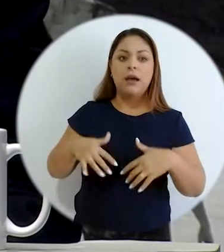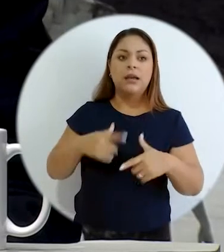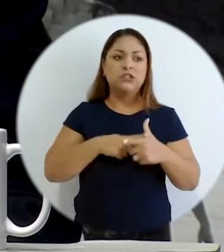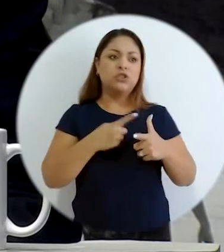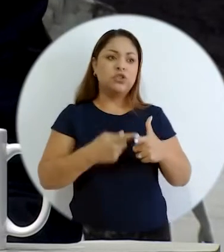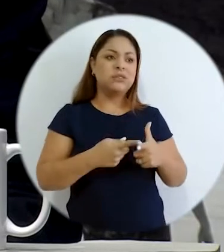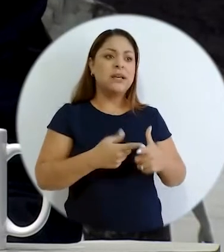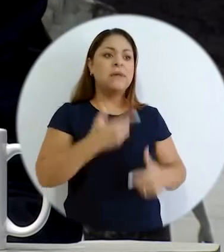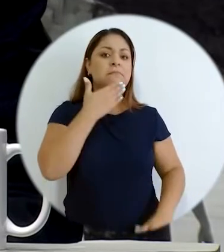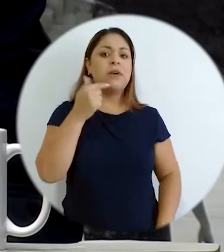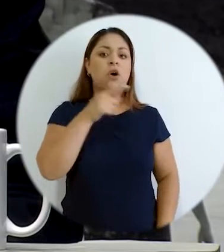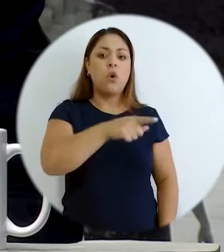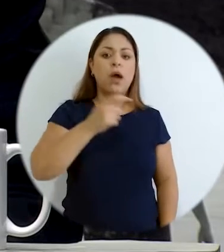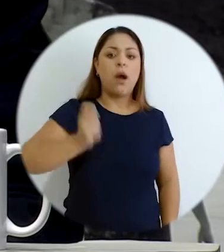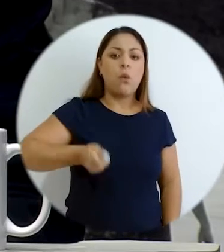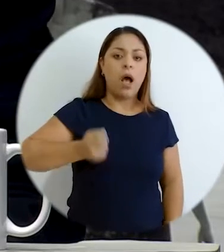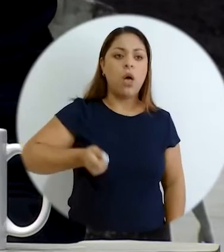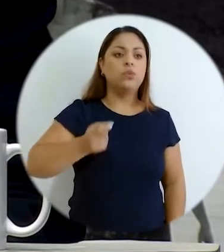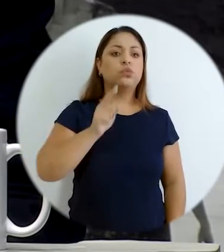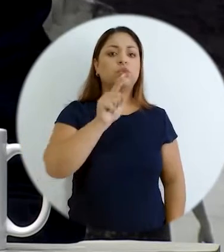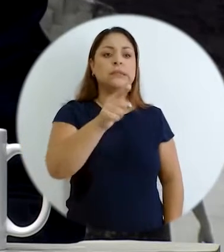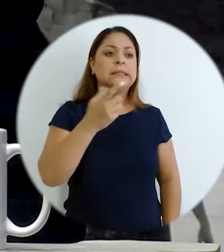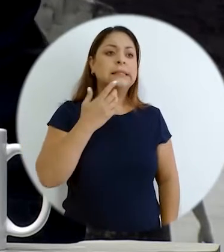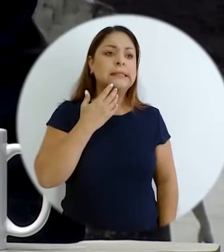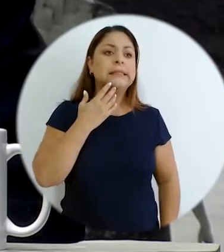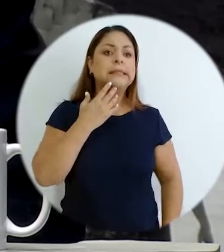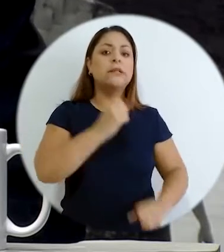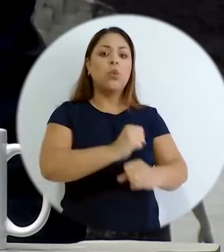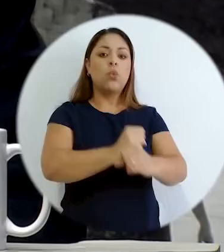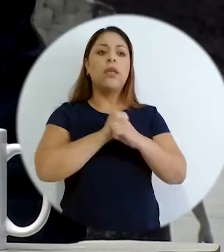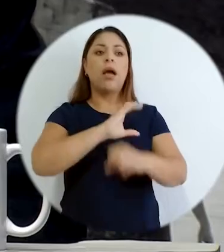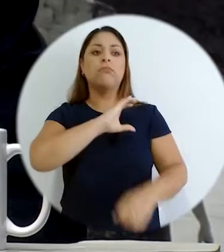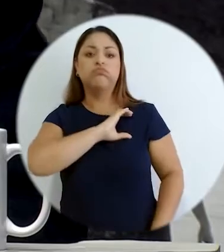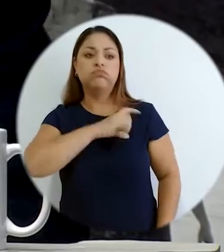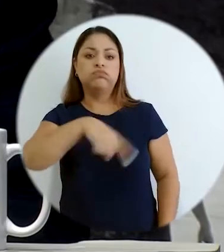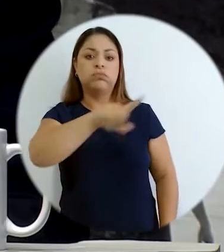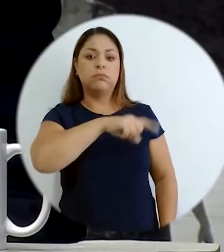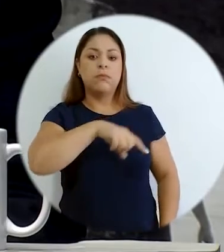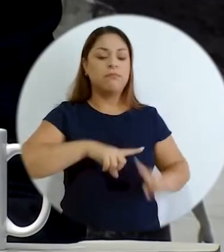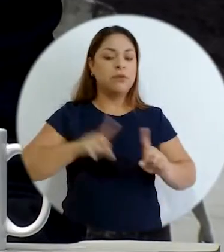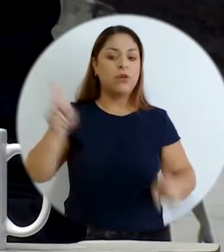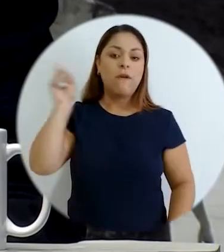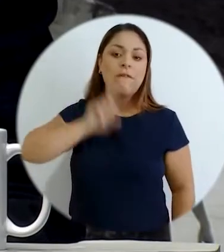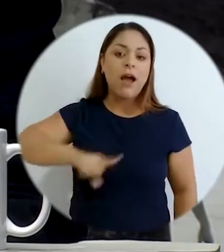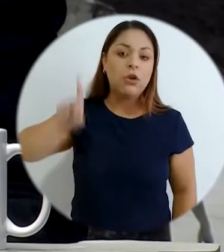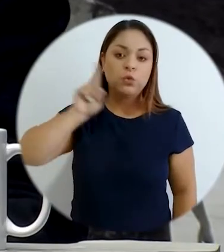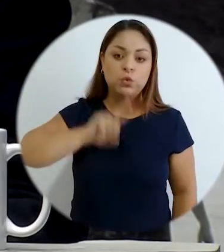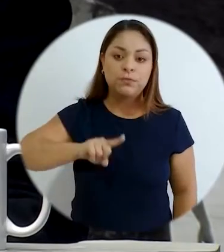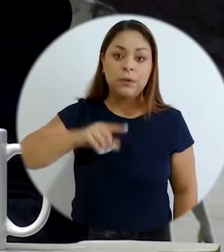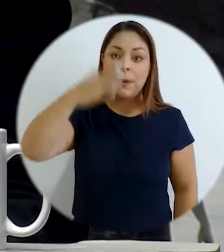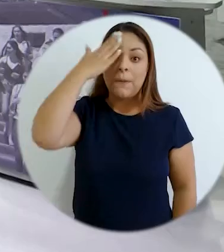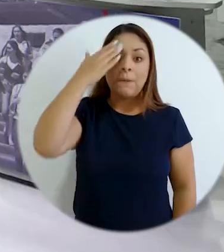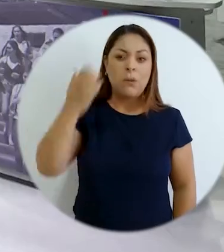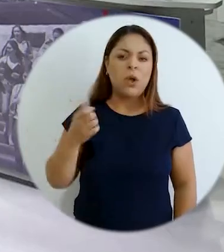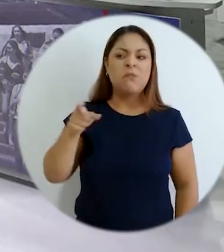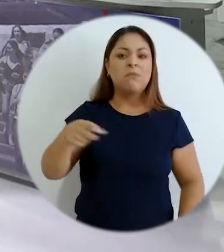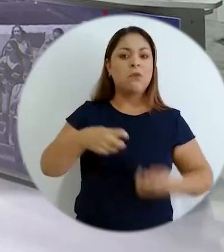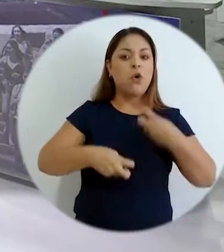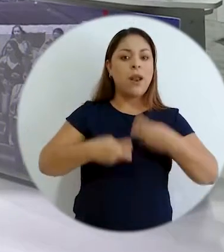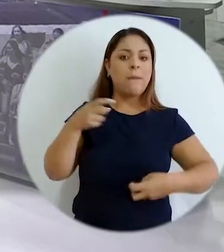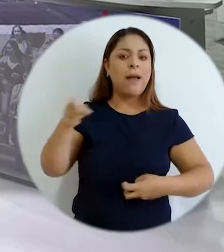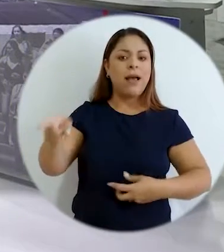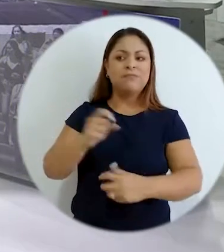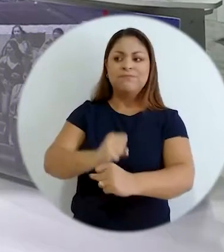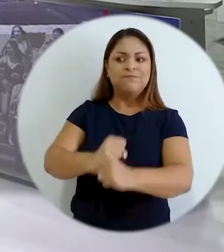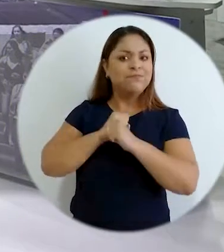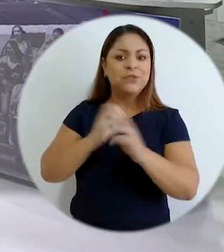ah los que me sirven son los abogados y los expertos en seguridad falso porque el problema de la inseguridad